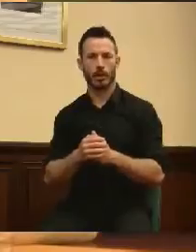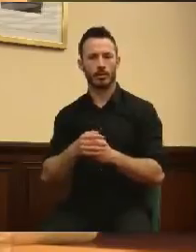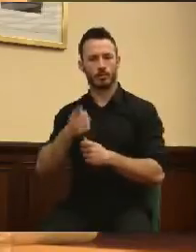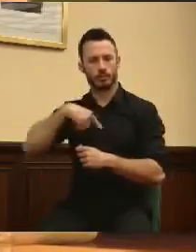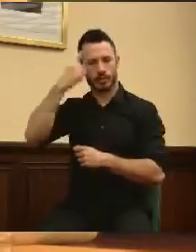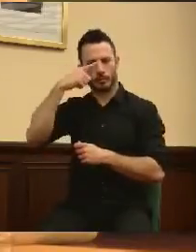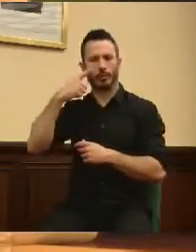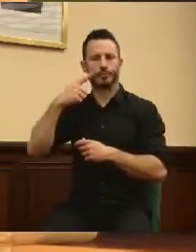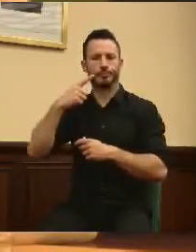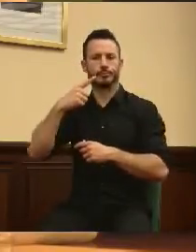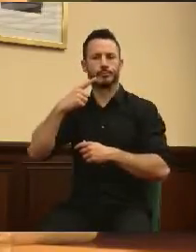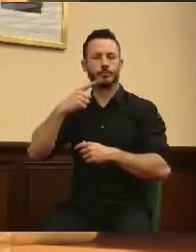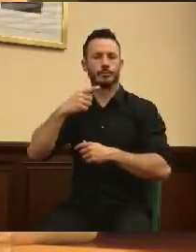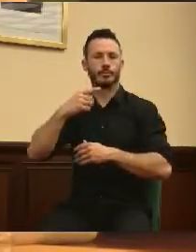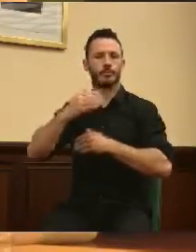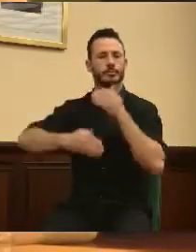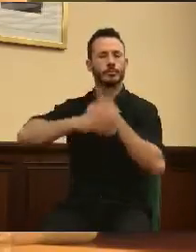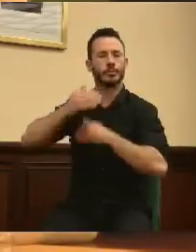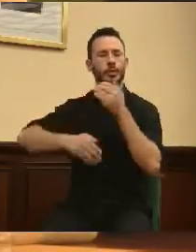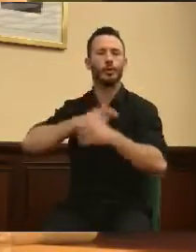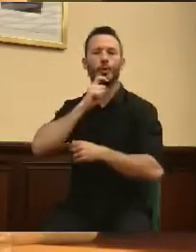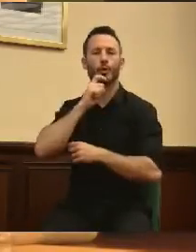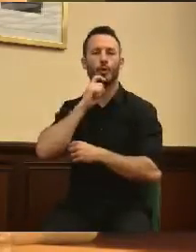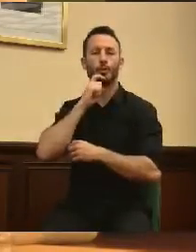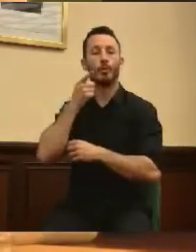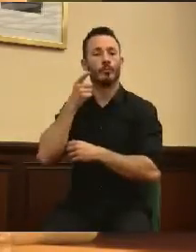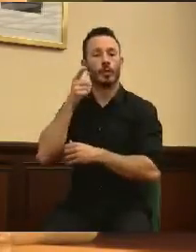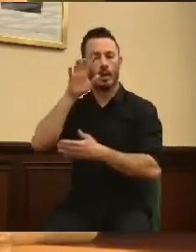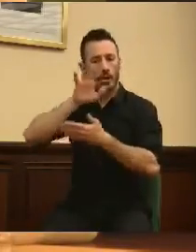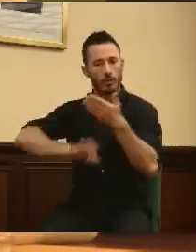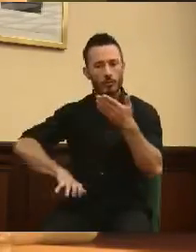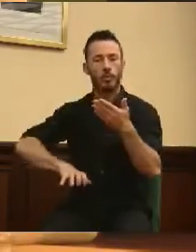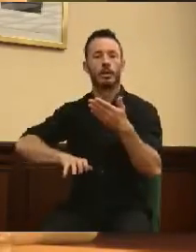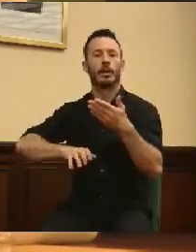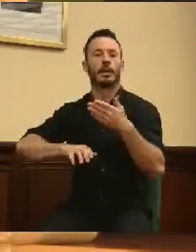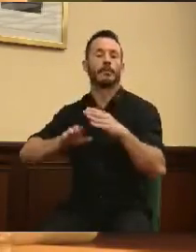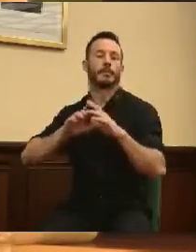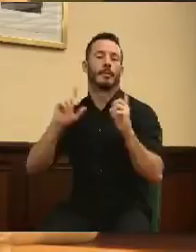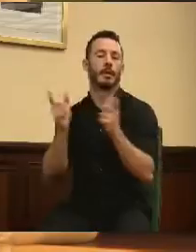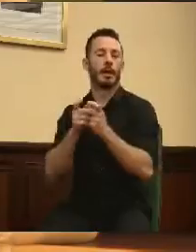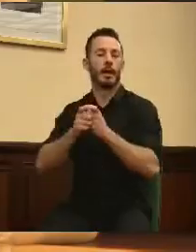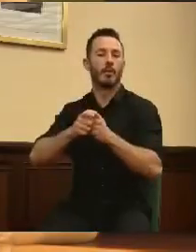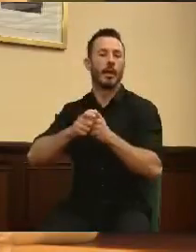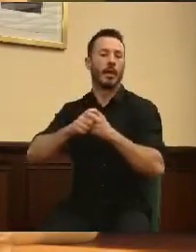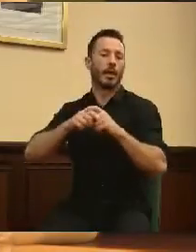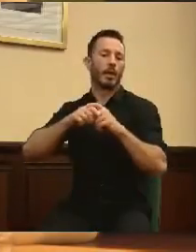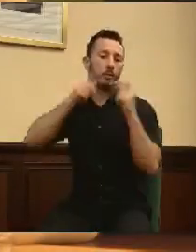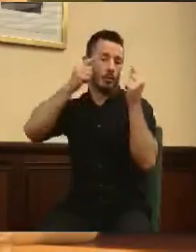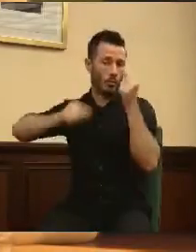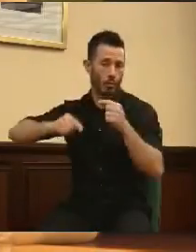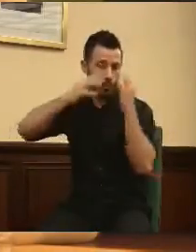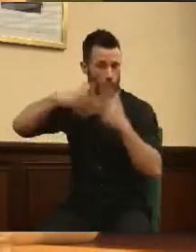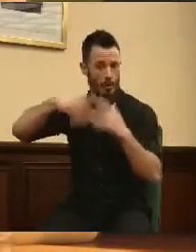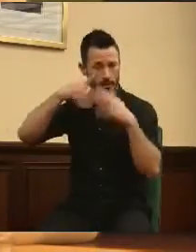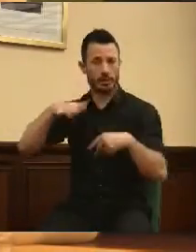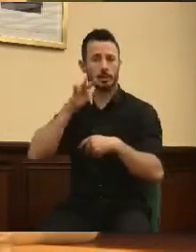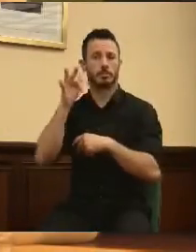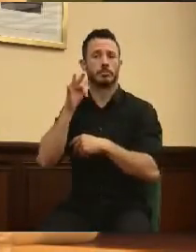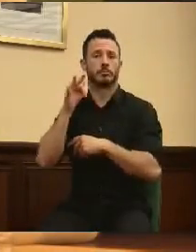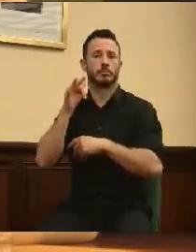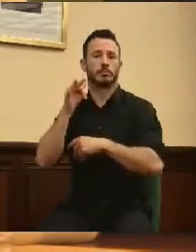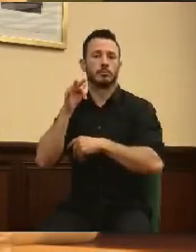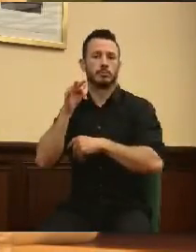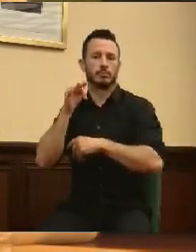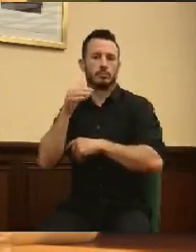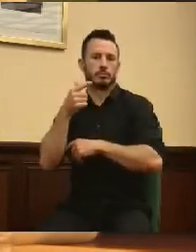actuar. Reiterados informes, tanto de la Cámara de Cuentas como del Tribunal de Cuentas, señalan los sobrecostes, por ejemplo, que suponen para